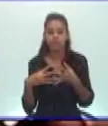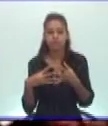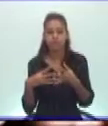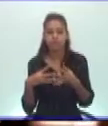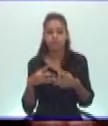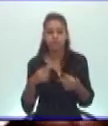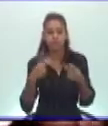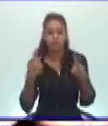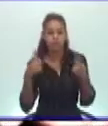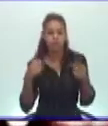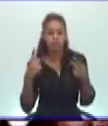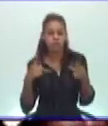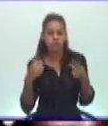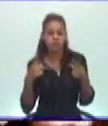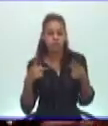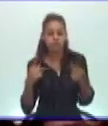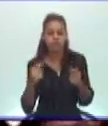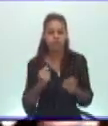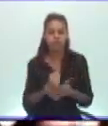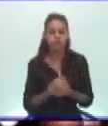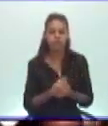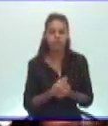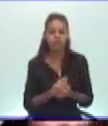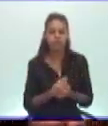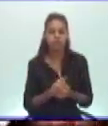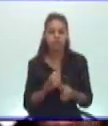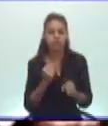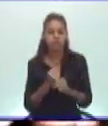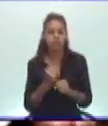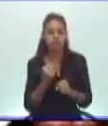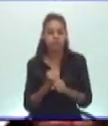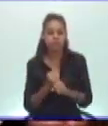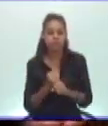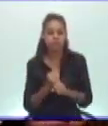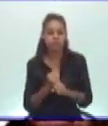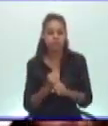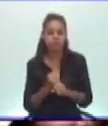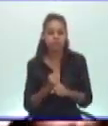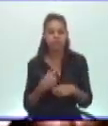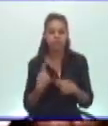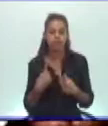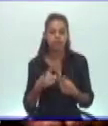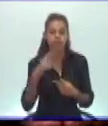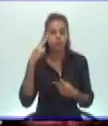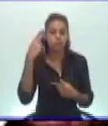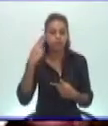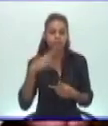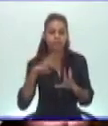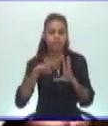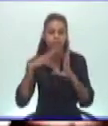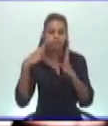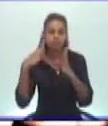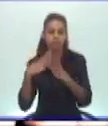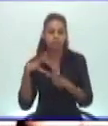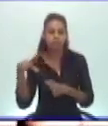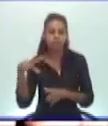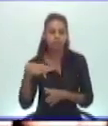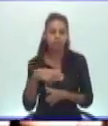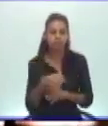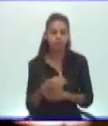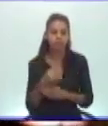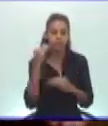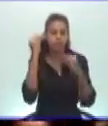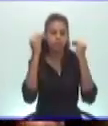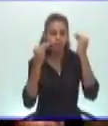profesionales y técnicos y trabajadores de la salud en general, y en todos los países del mundo que se ocupan de